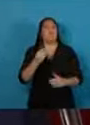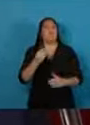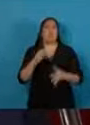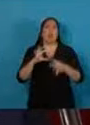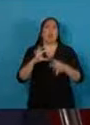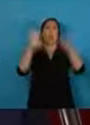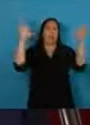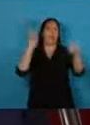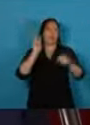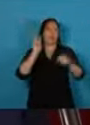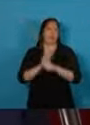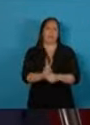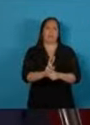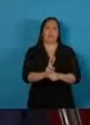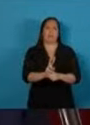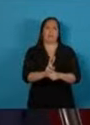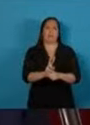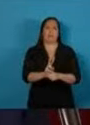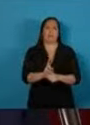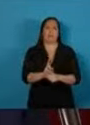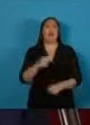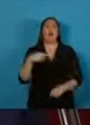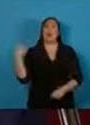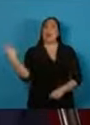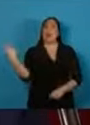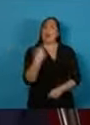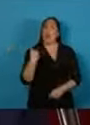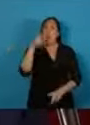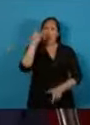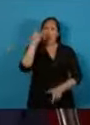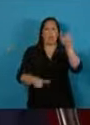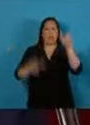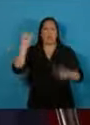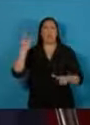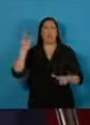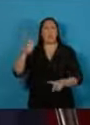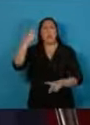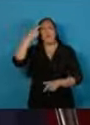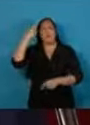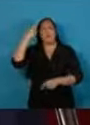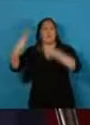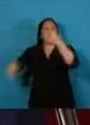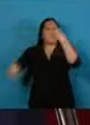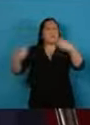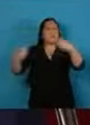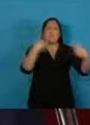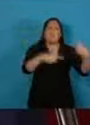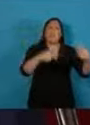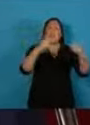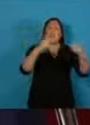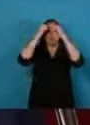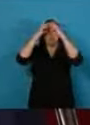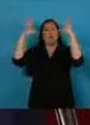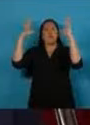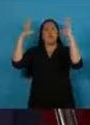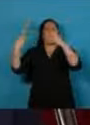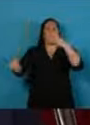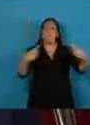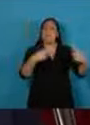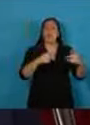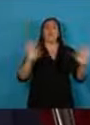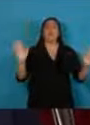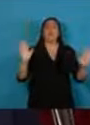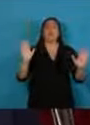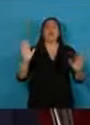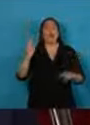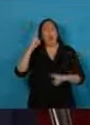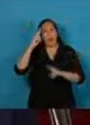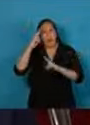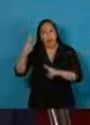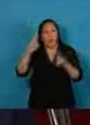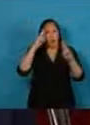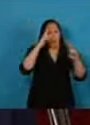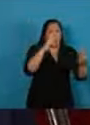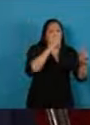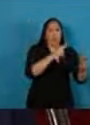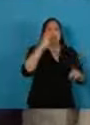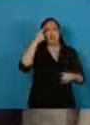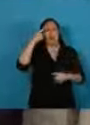todos los argentinos, más allá de sus ideologías, la convivencia en el respeto a los disensos.